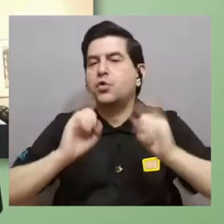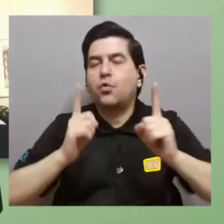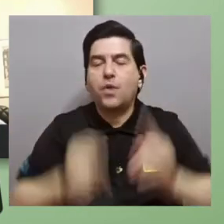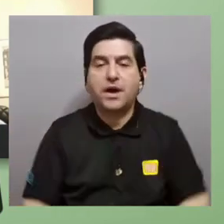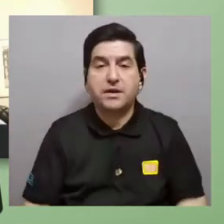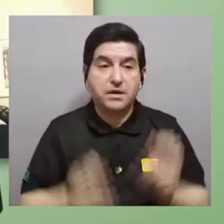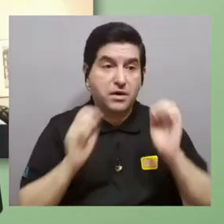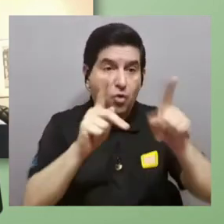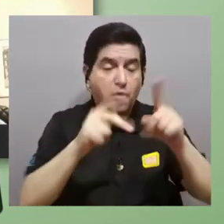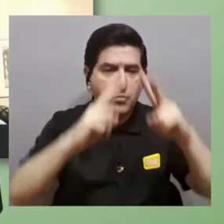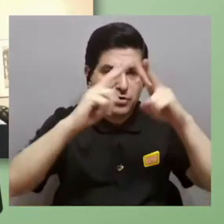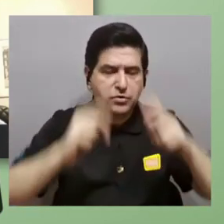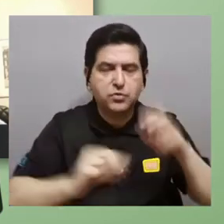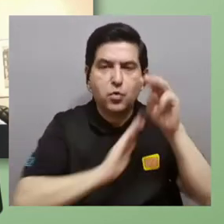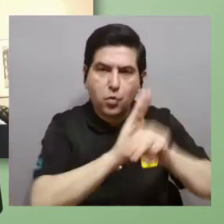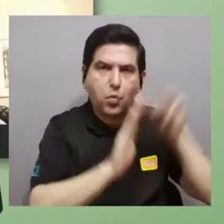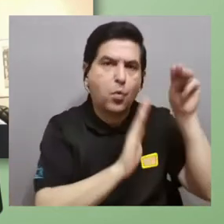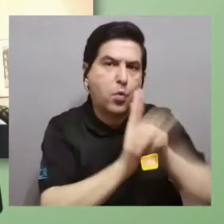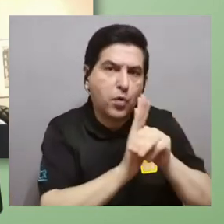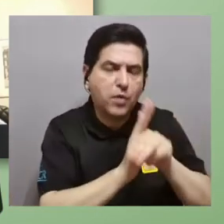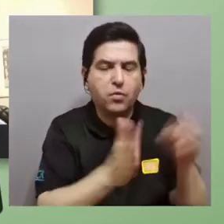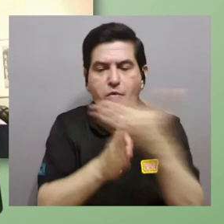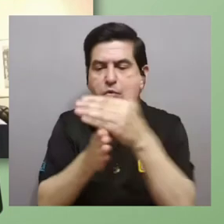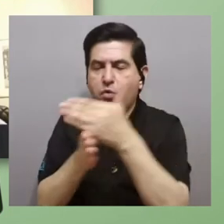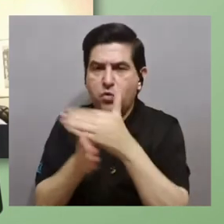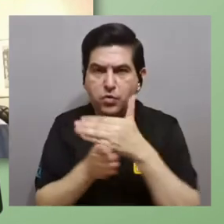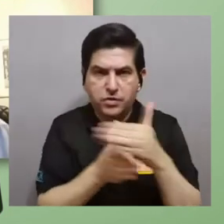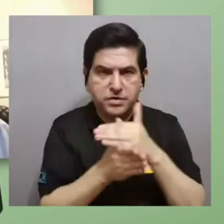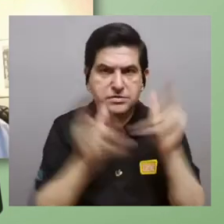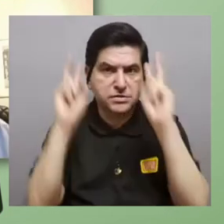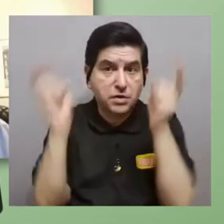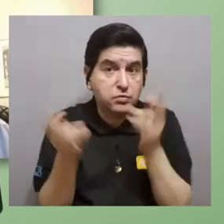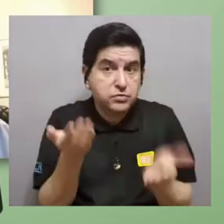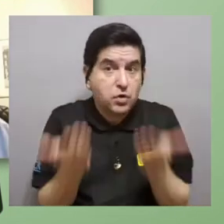viable revisar el currículo y la distribución de los temas?